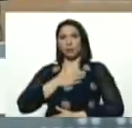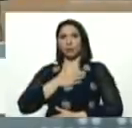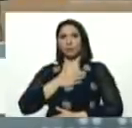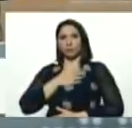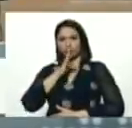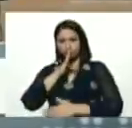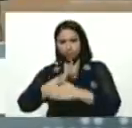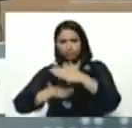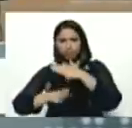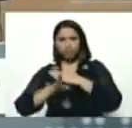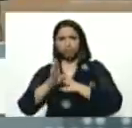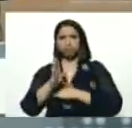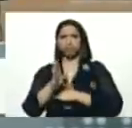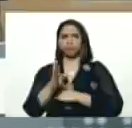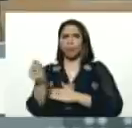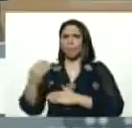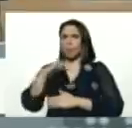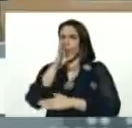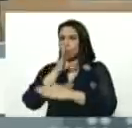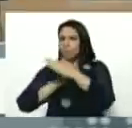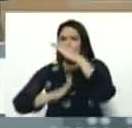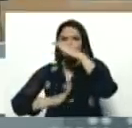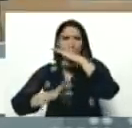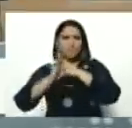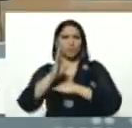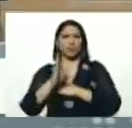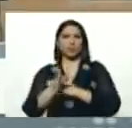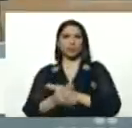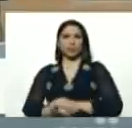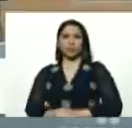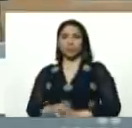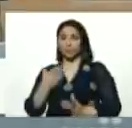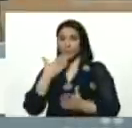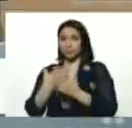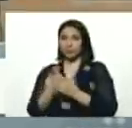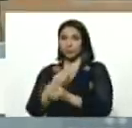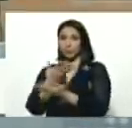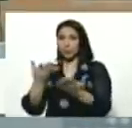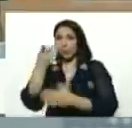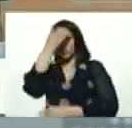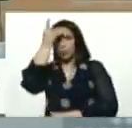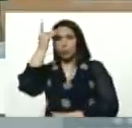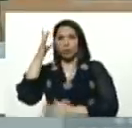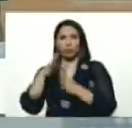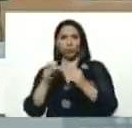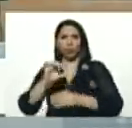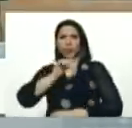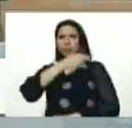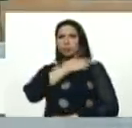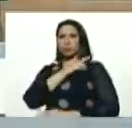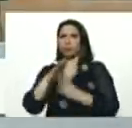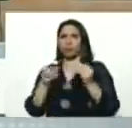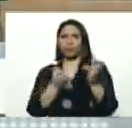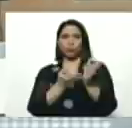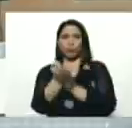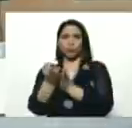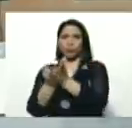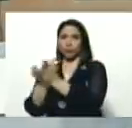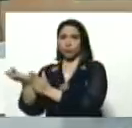humilde, el más humilde, de los humildes, le agradezco a ustedes, Dios dado, y a toda la dirección, toda la lealtad,